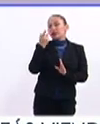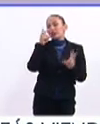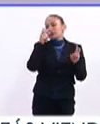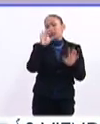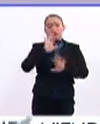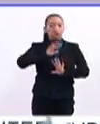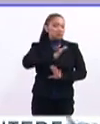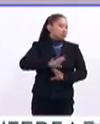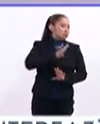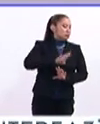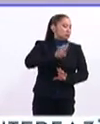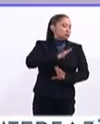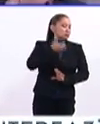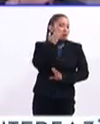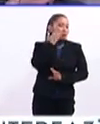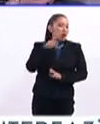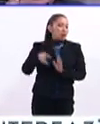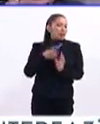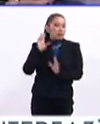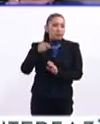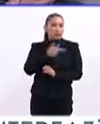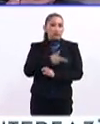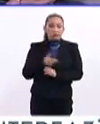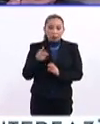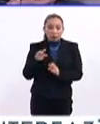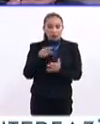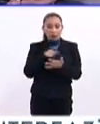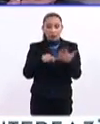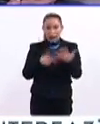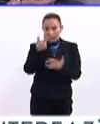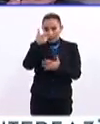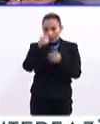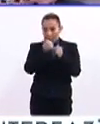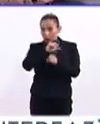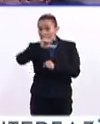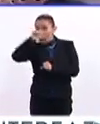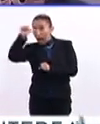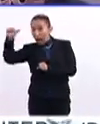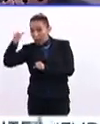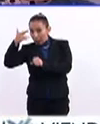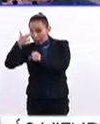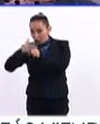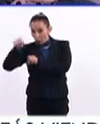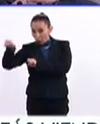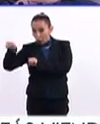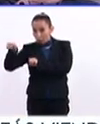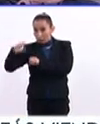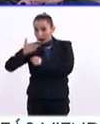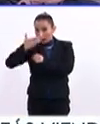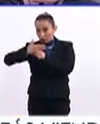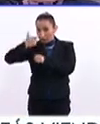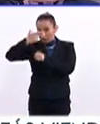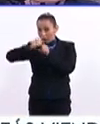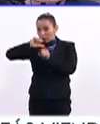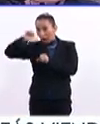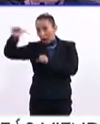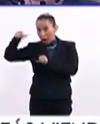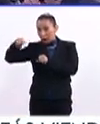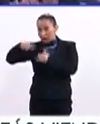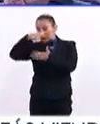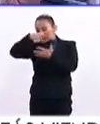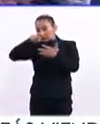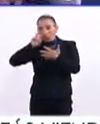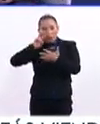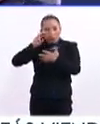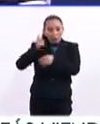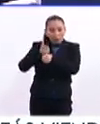asunto e ir a la escuela, ¿no? Entonces, eso es para mayores de siete años. ¿Eso es para mayores o para menores? Mayores de siete años. ¿Estas